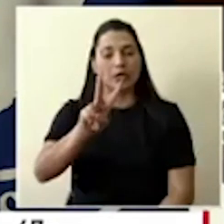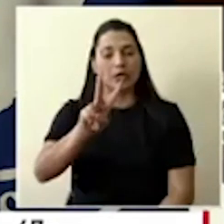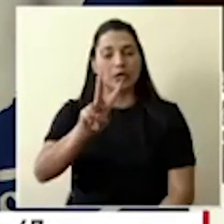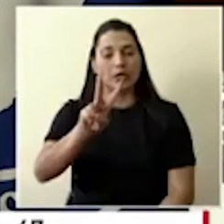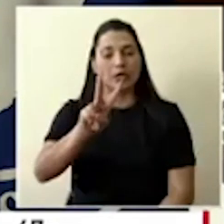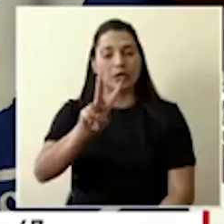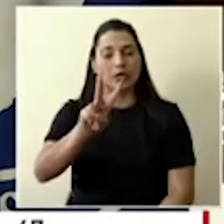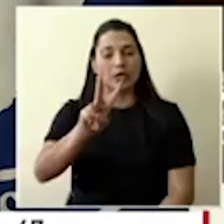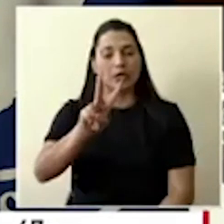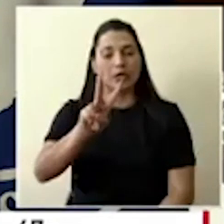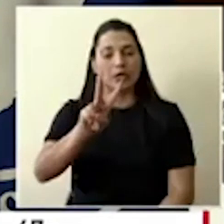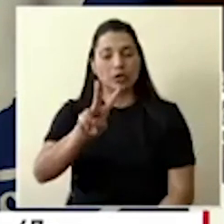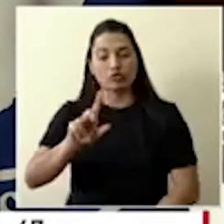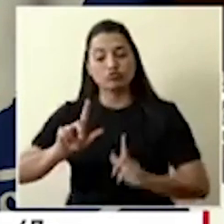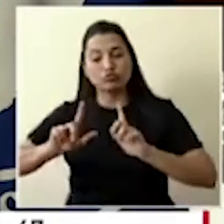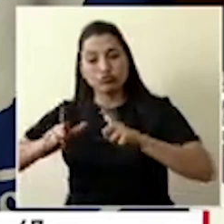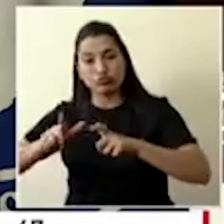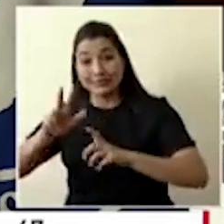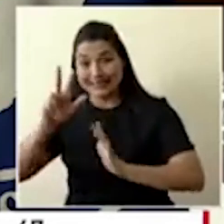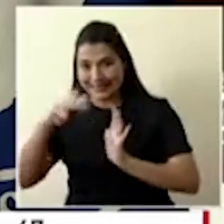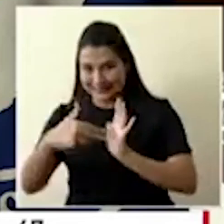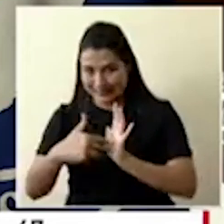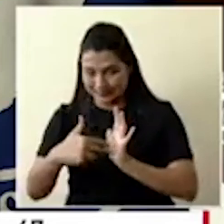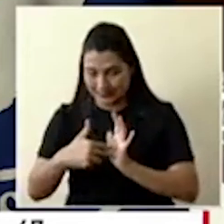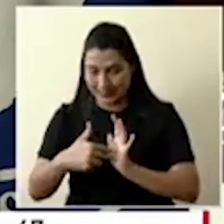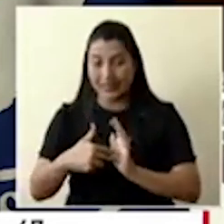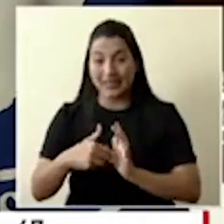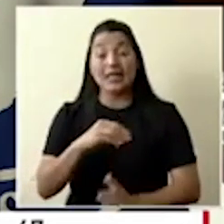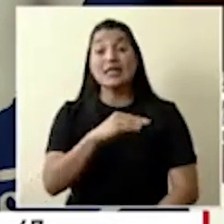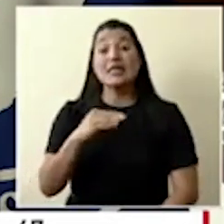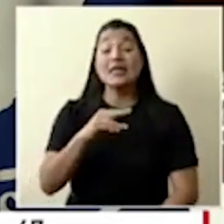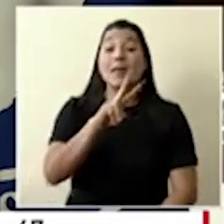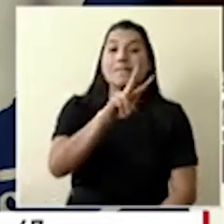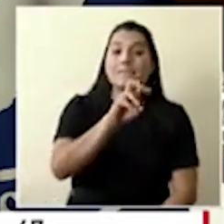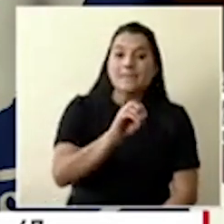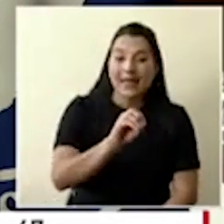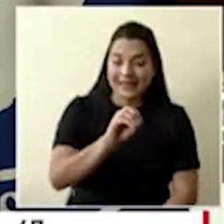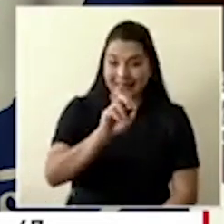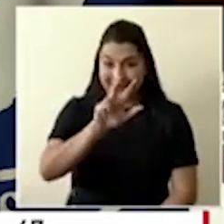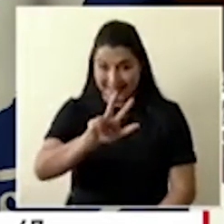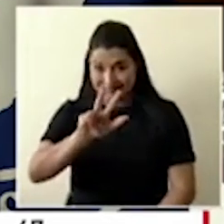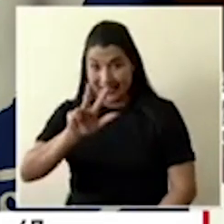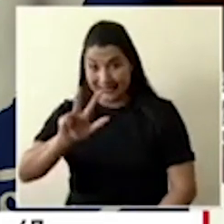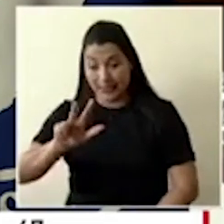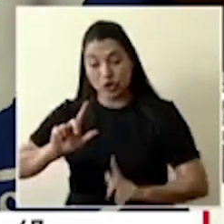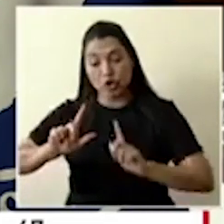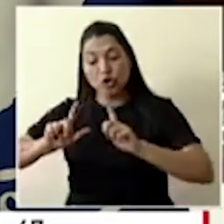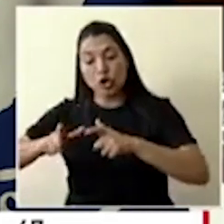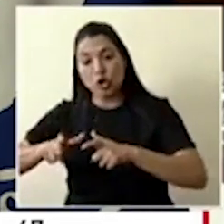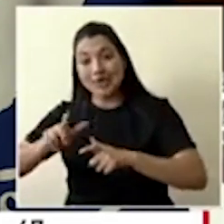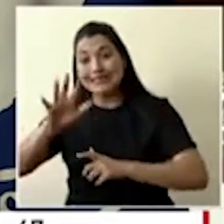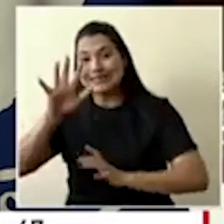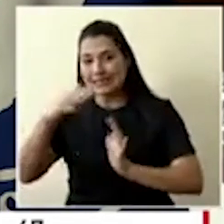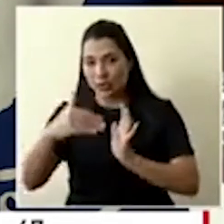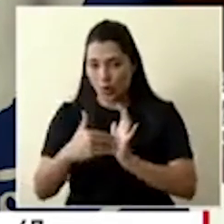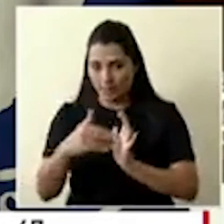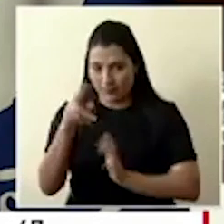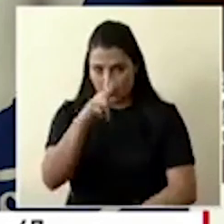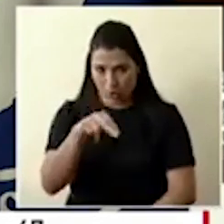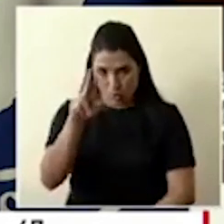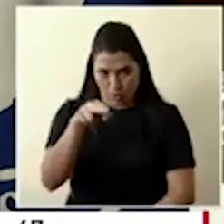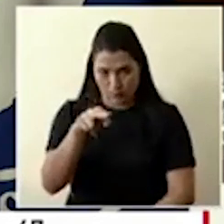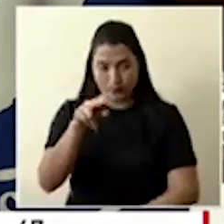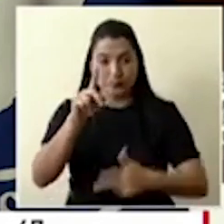2032 para donar 3 mil colones y 2033 para donar 5 mil colones.